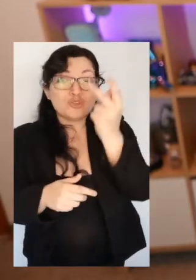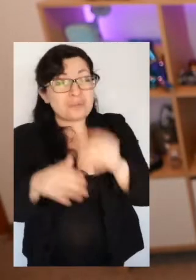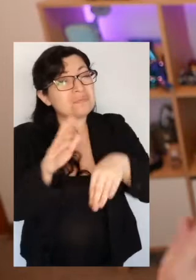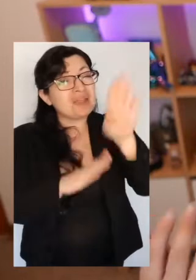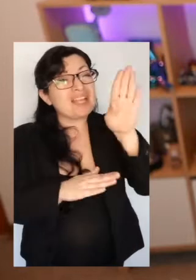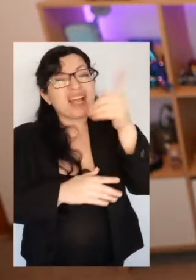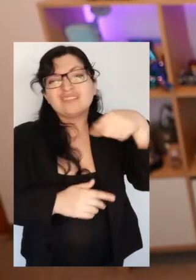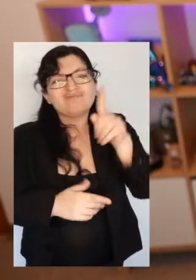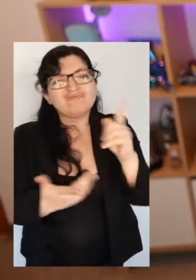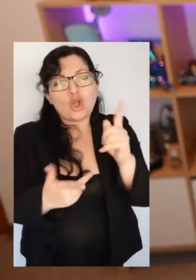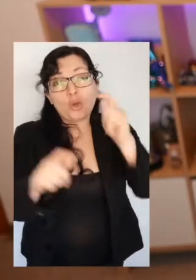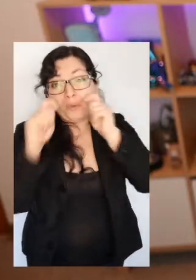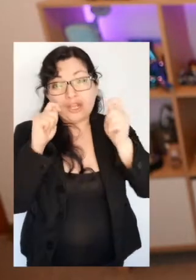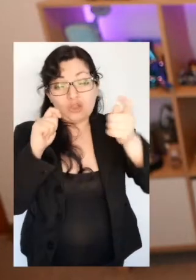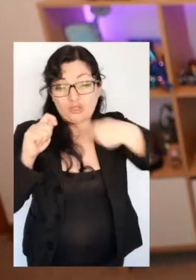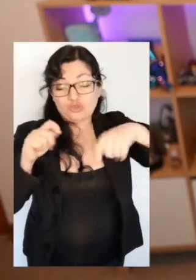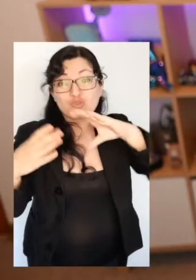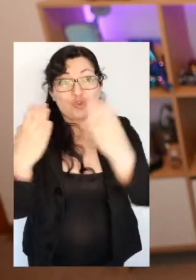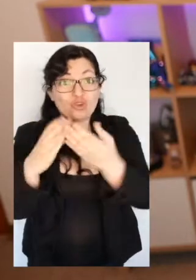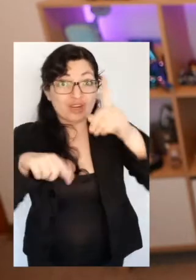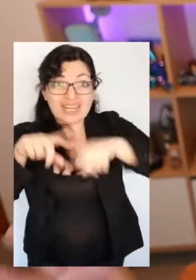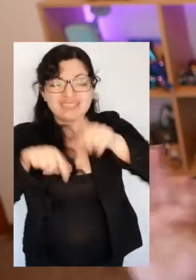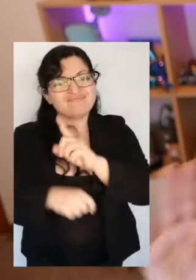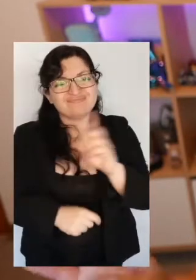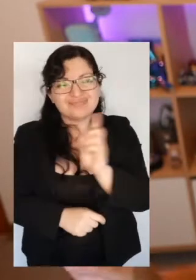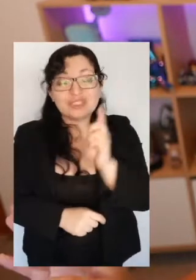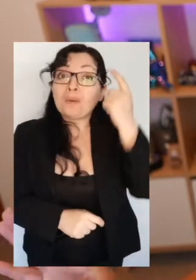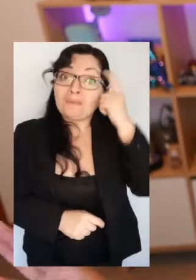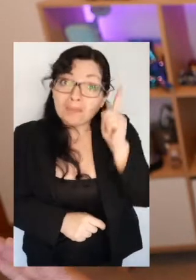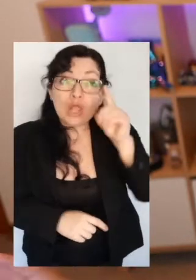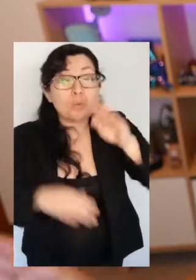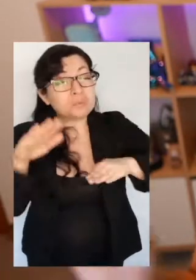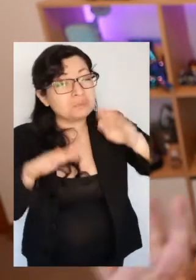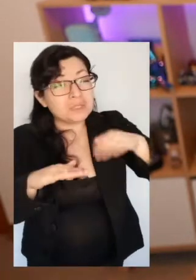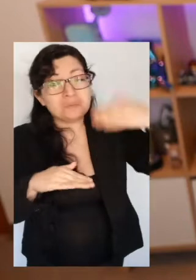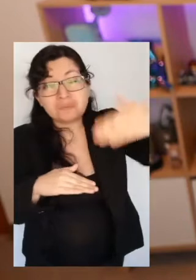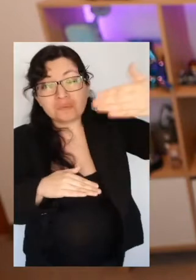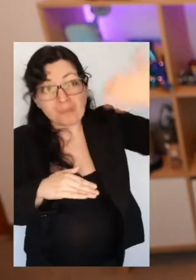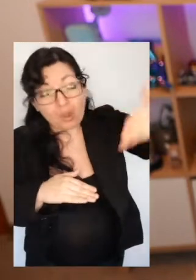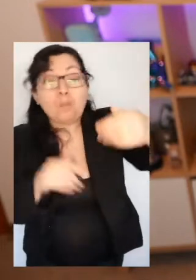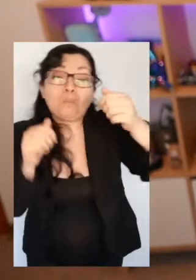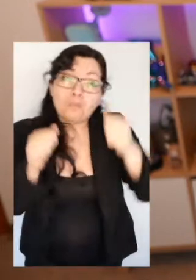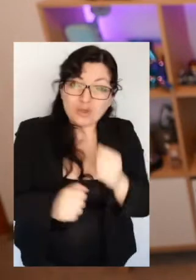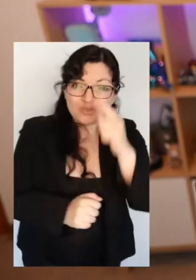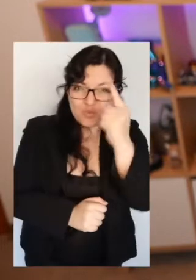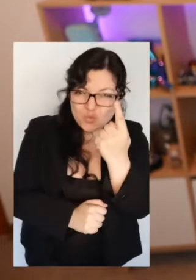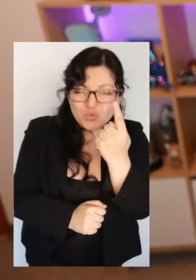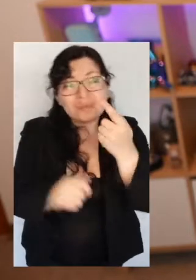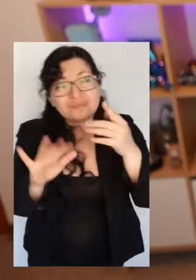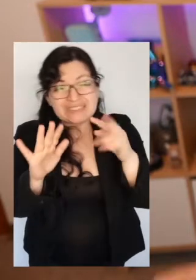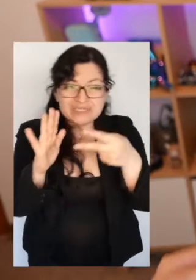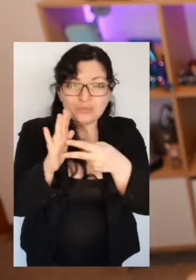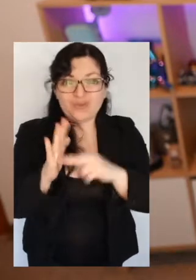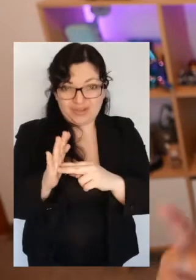representa un peligro para nuestro planeta. Pero cada cierto tiempo puede haber uno que termine resultando un problema.